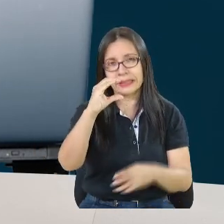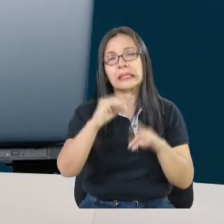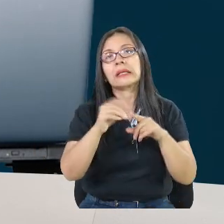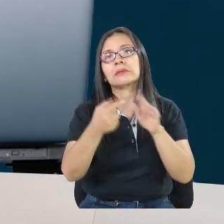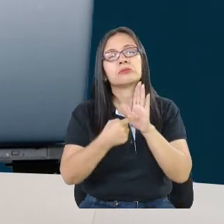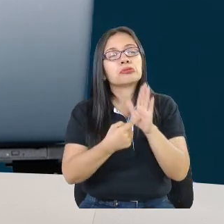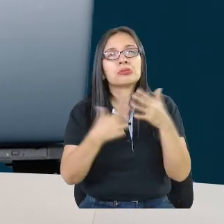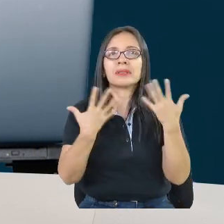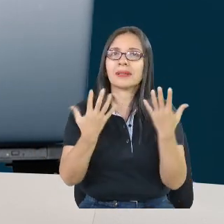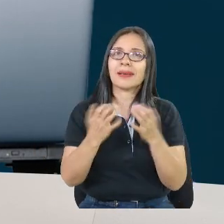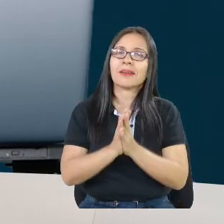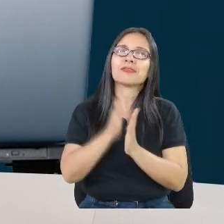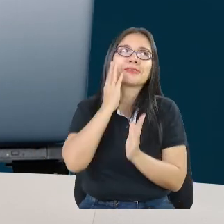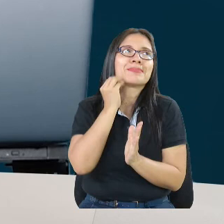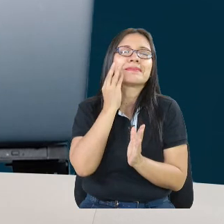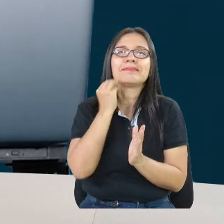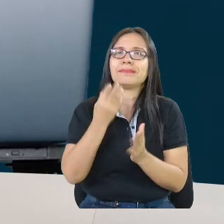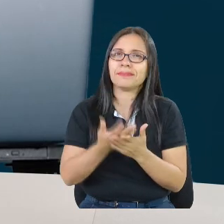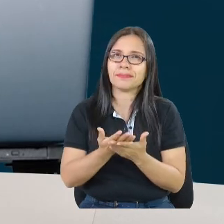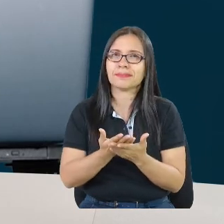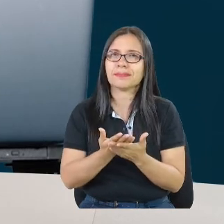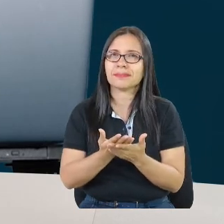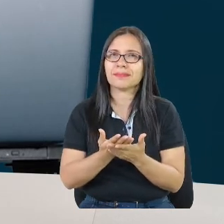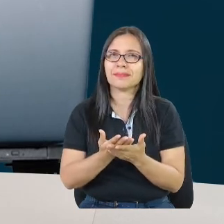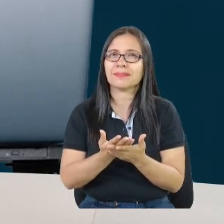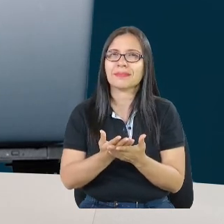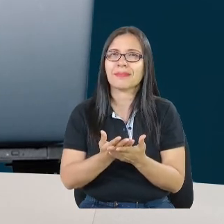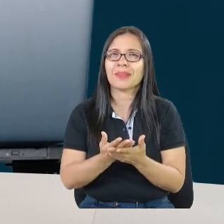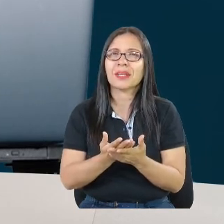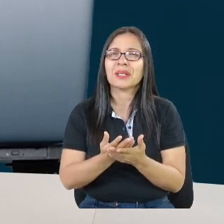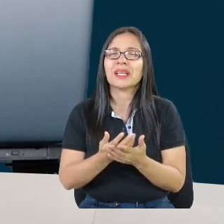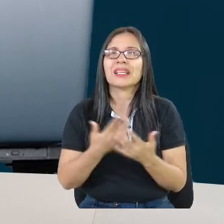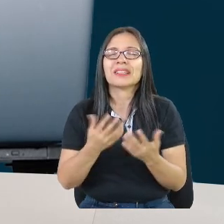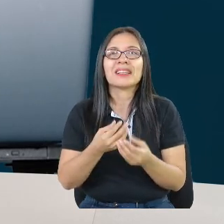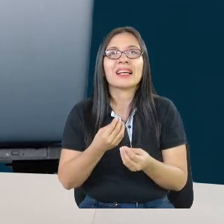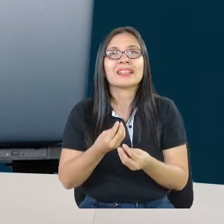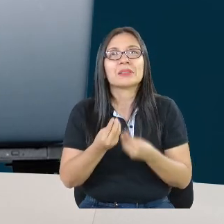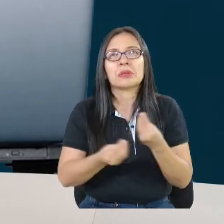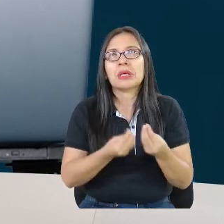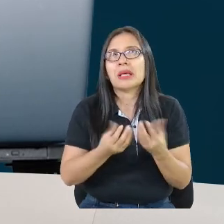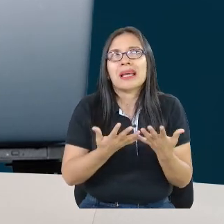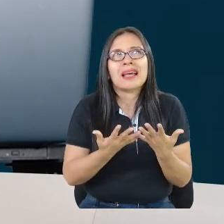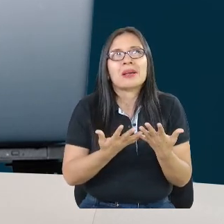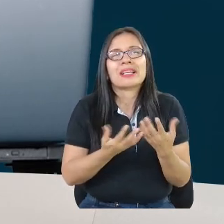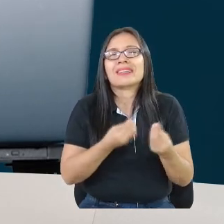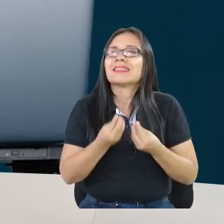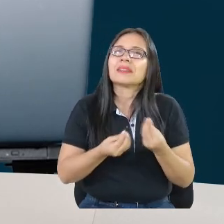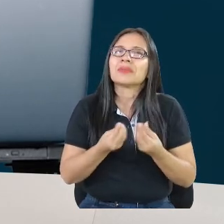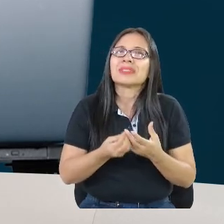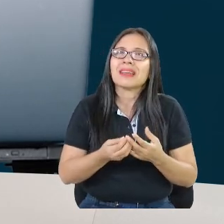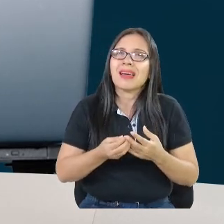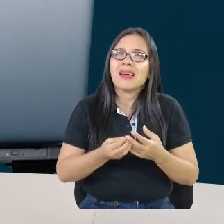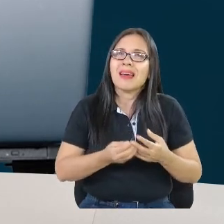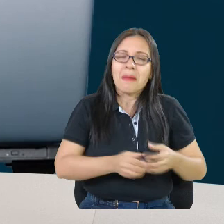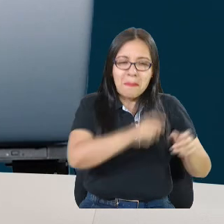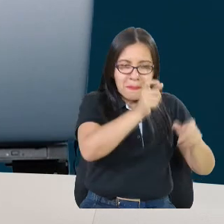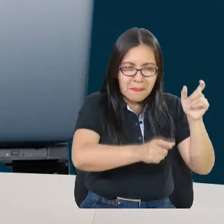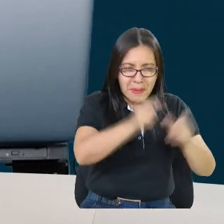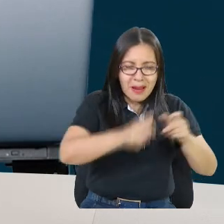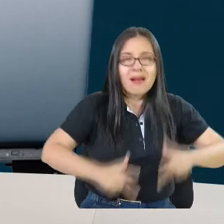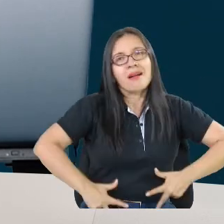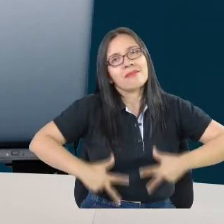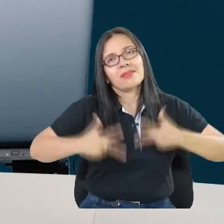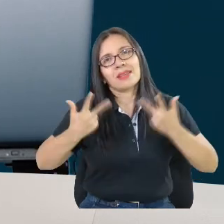tuvimos un caso muy bonito y es que se salvaron vidas. Se salvaron vidas porque las personas